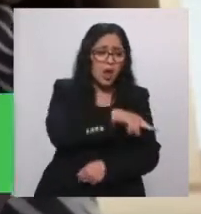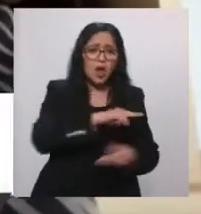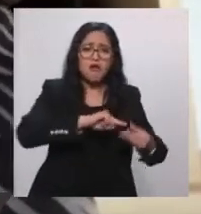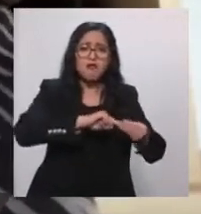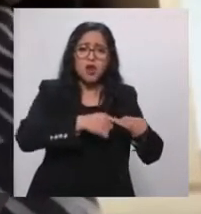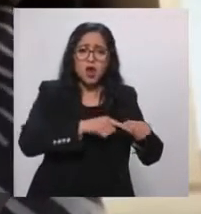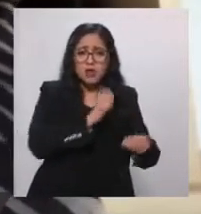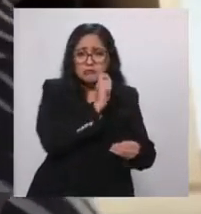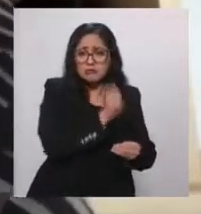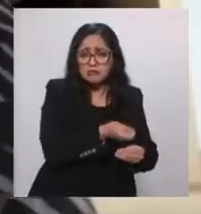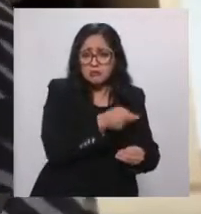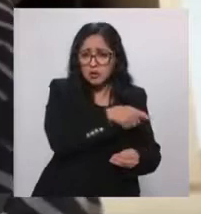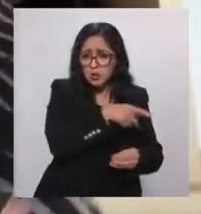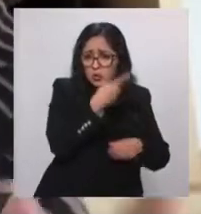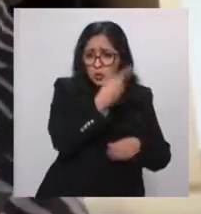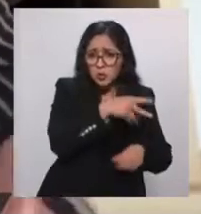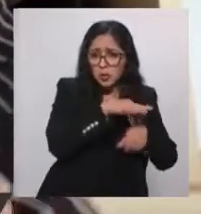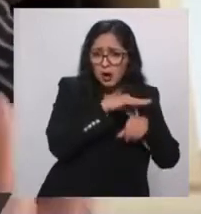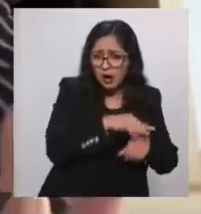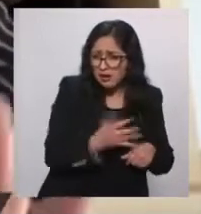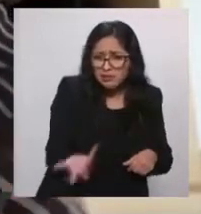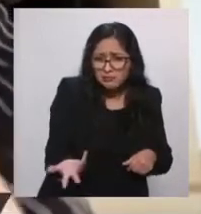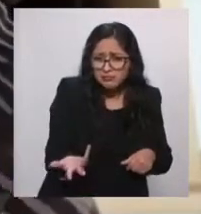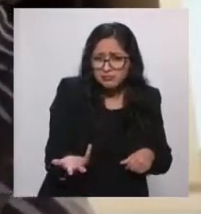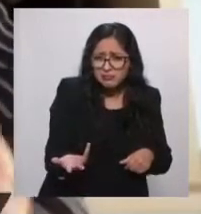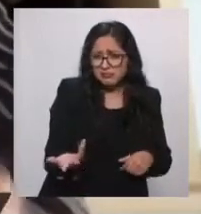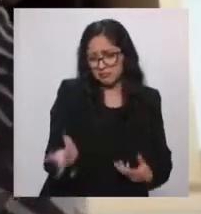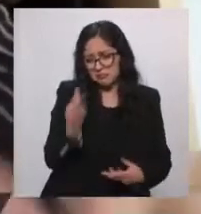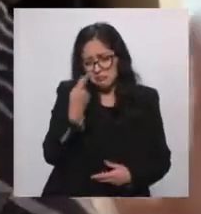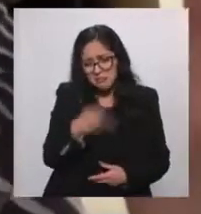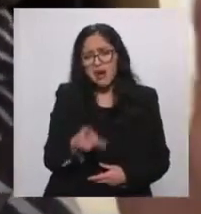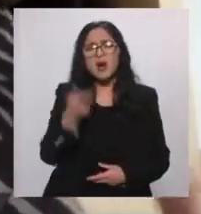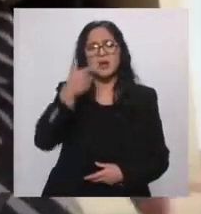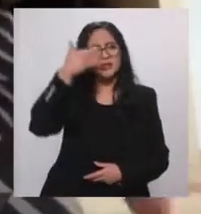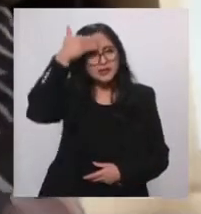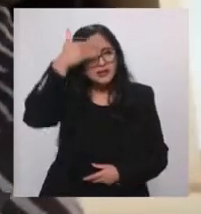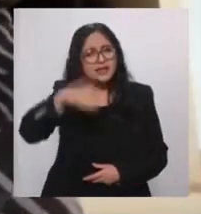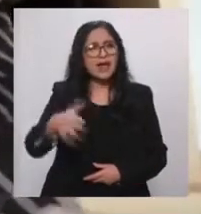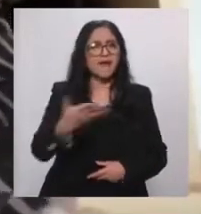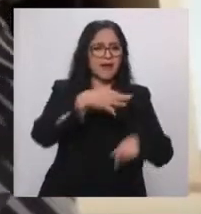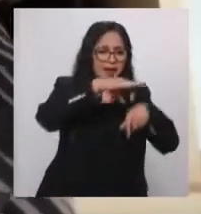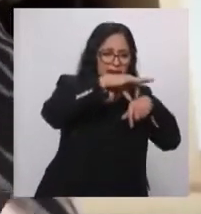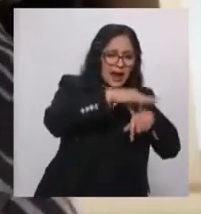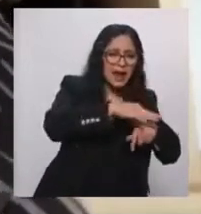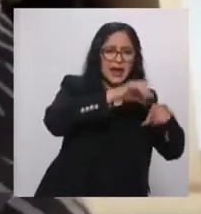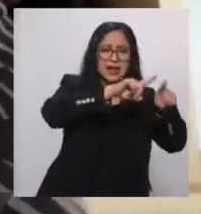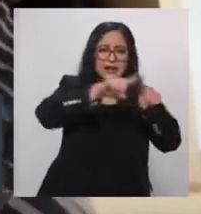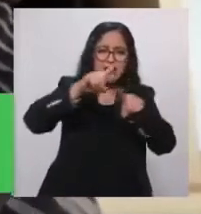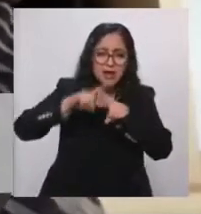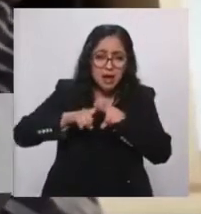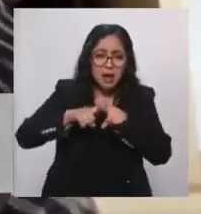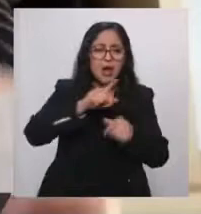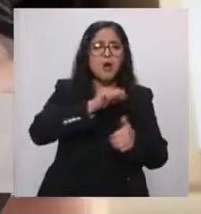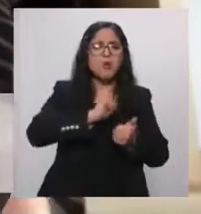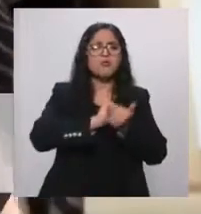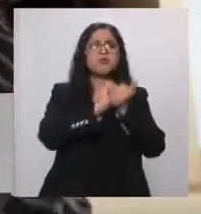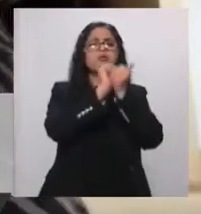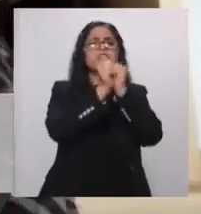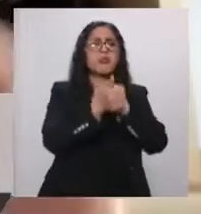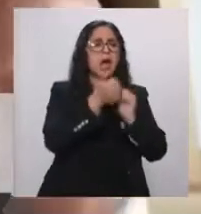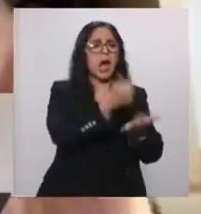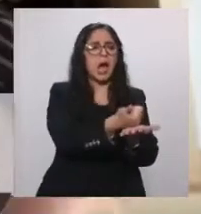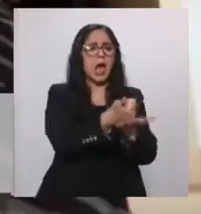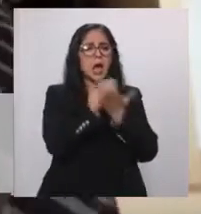menos carne roja y sobre todo carne procesada, es decir, todos estos embutidos, puede reducir el riesgo de enfermedades